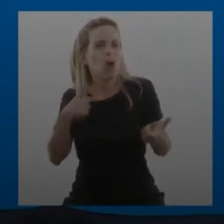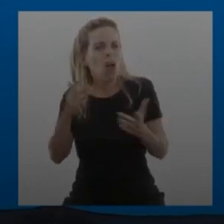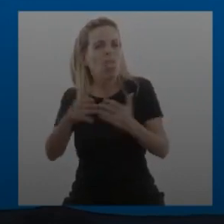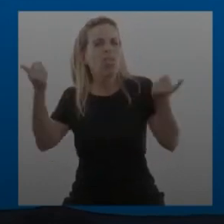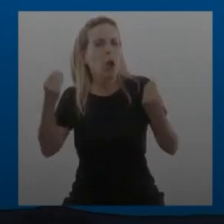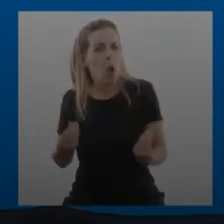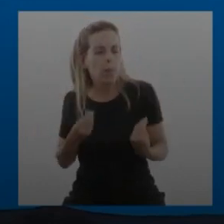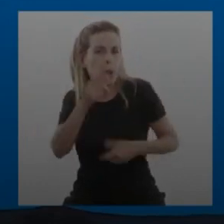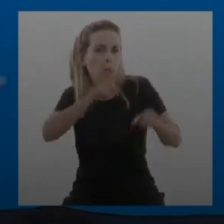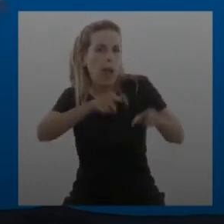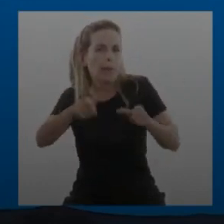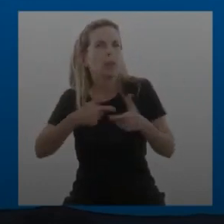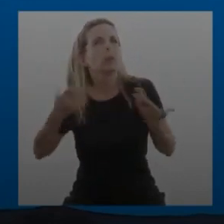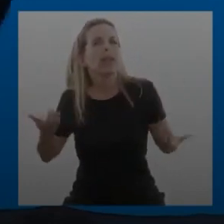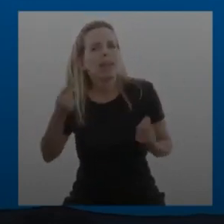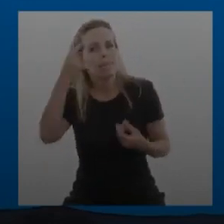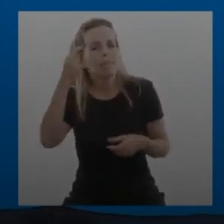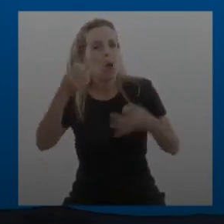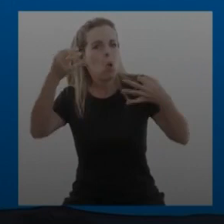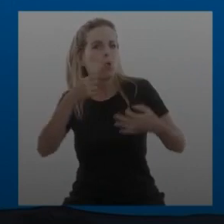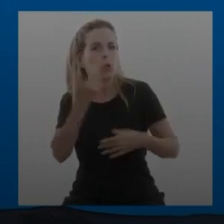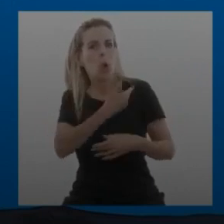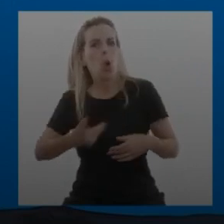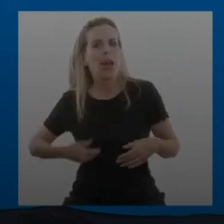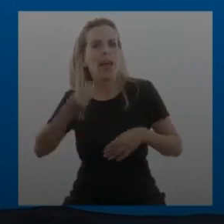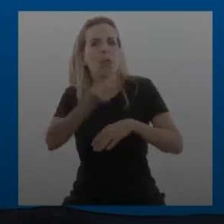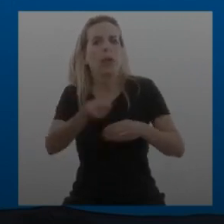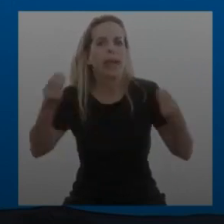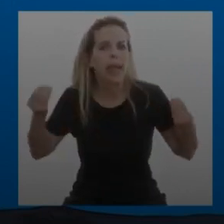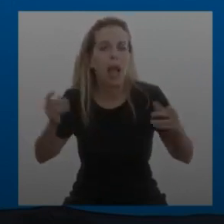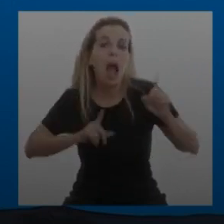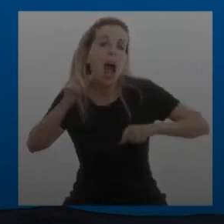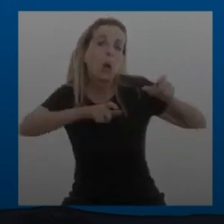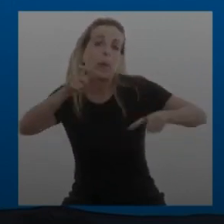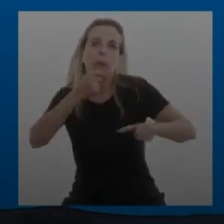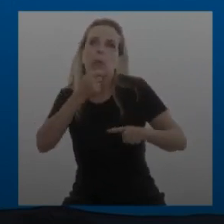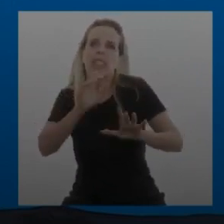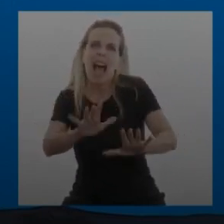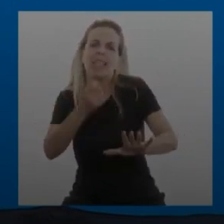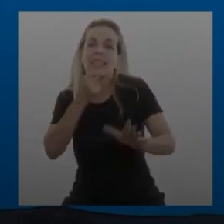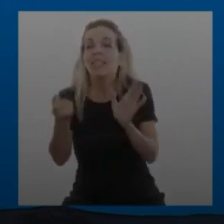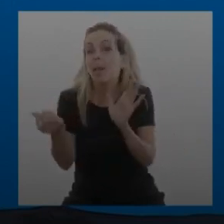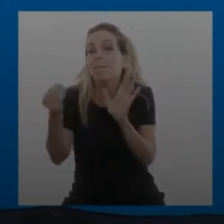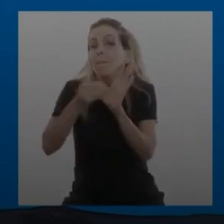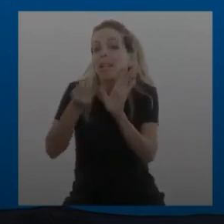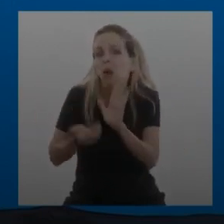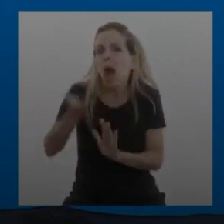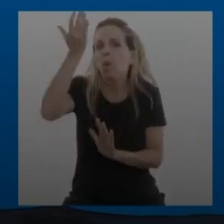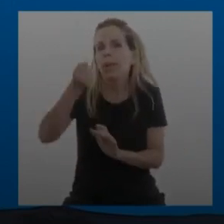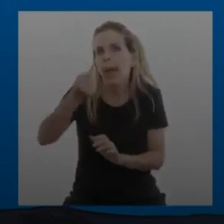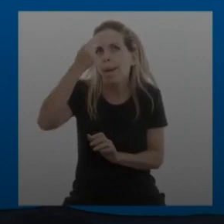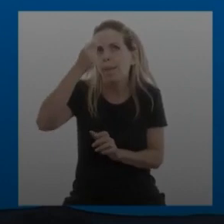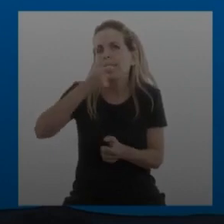lo saben hasta que les toca gobernar dicen, bueno, si suben los precios de los textiles lo que tengo que hacer es abrir la importación